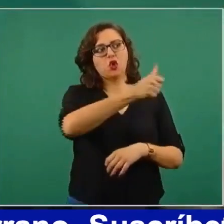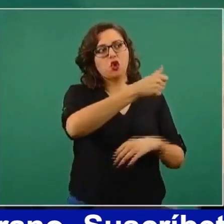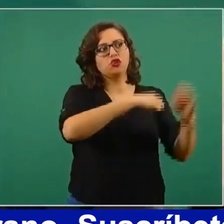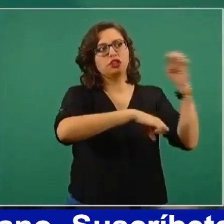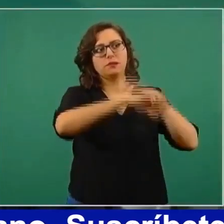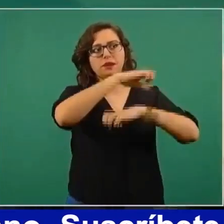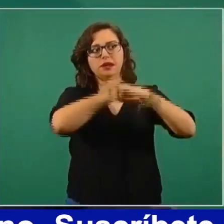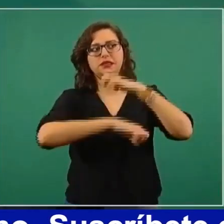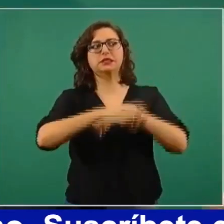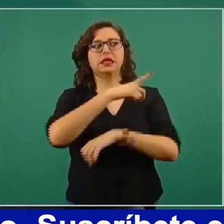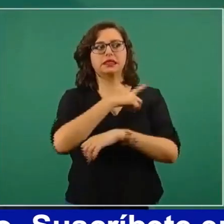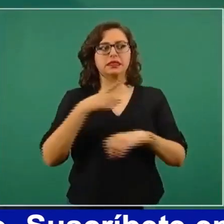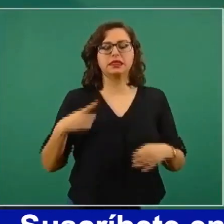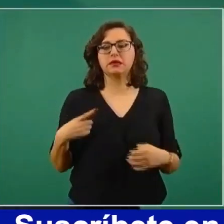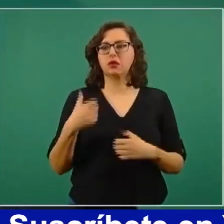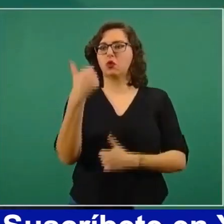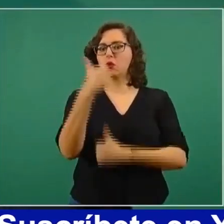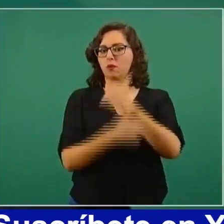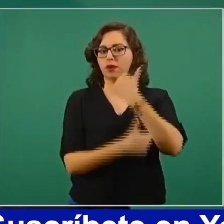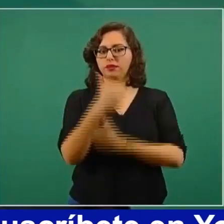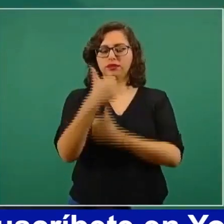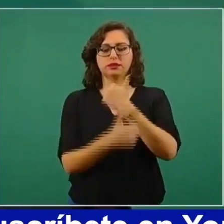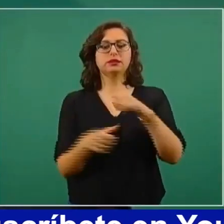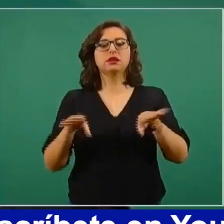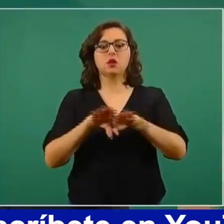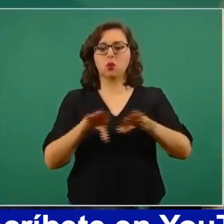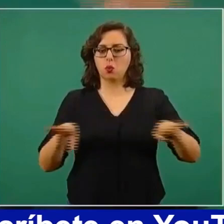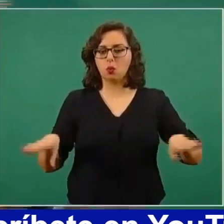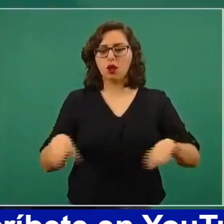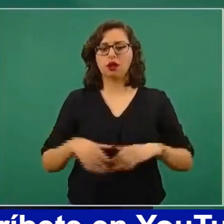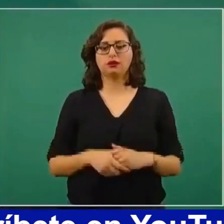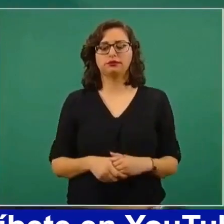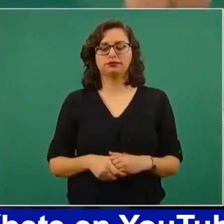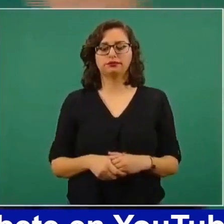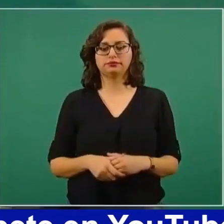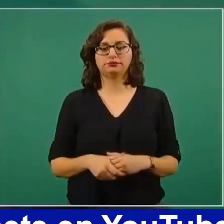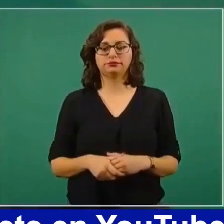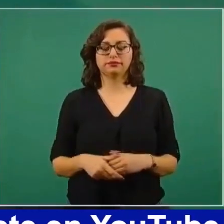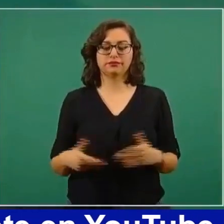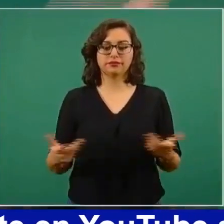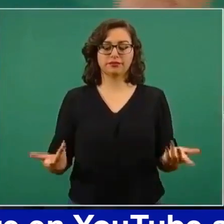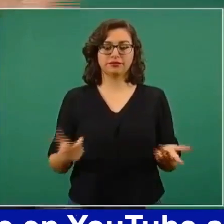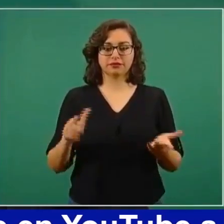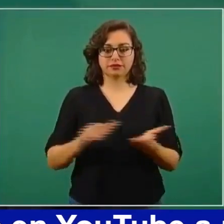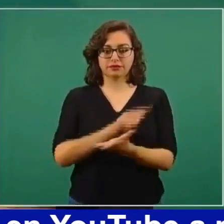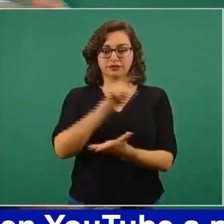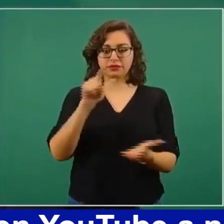no turbinaban, no generaban energía para